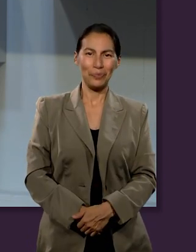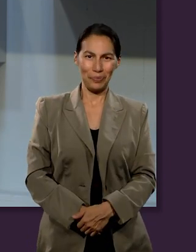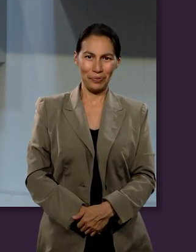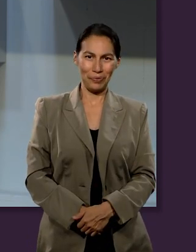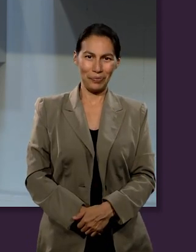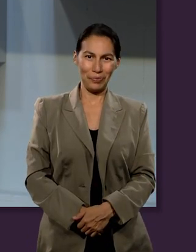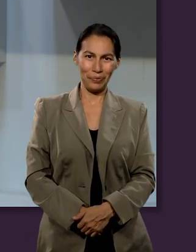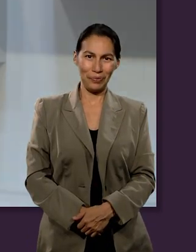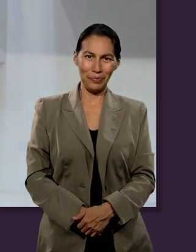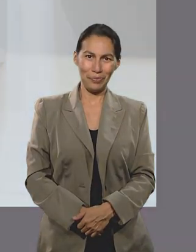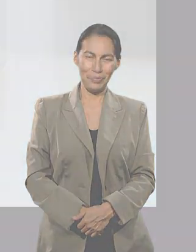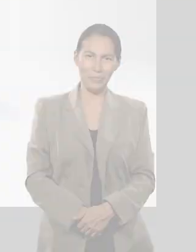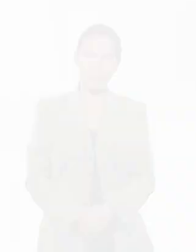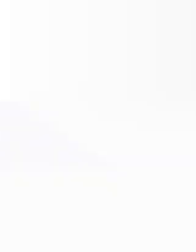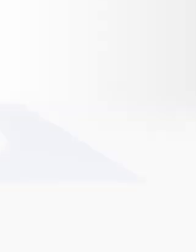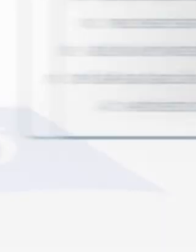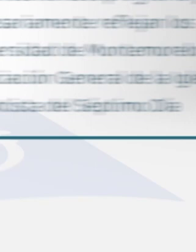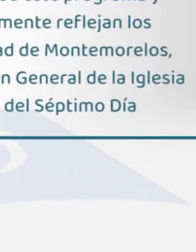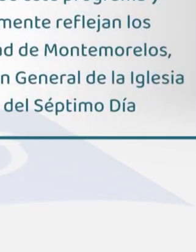Universitaria.